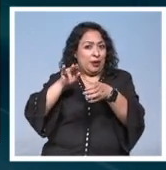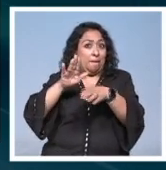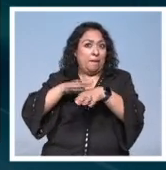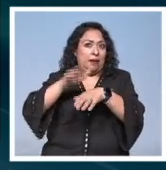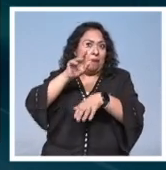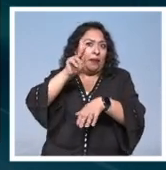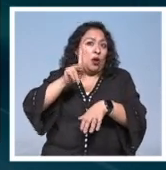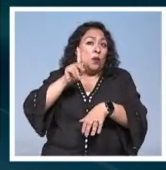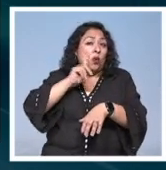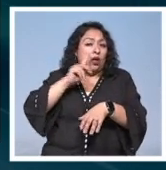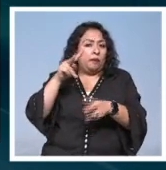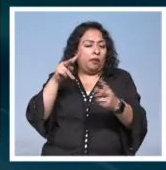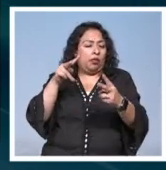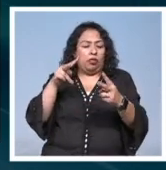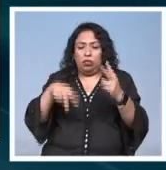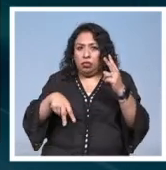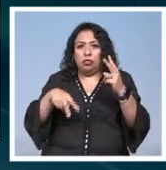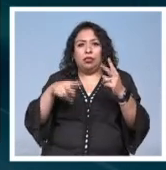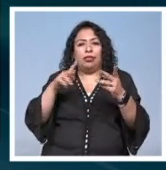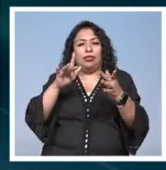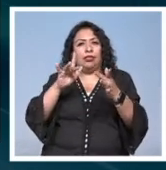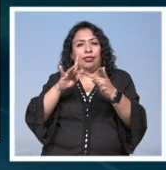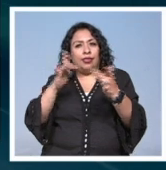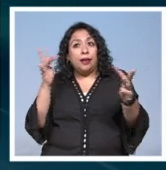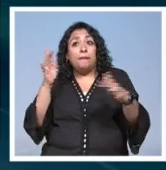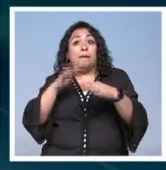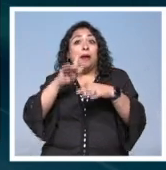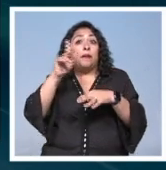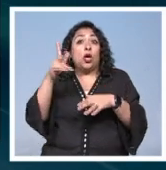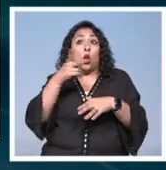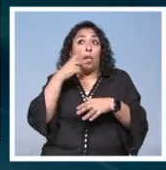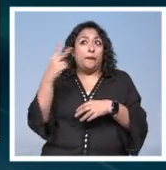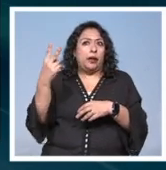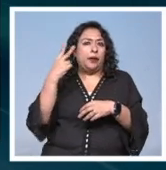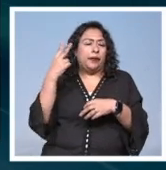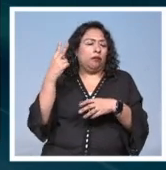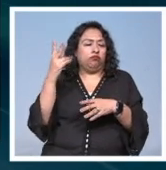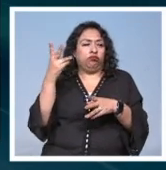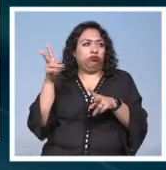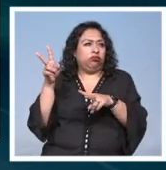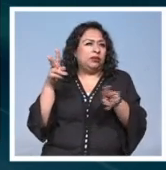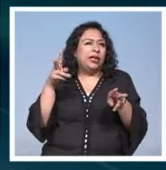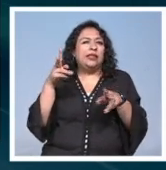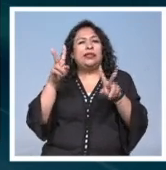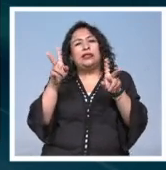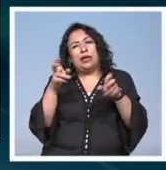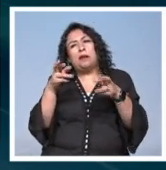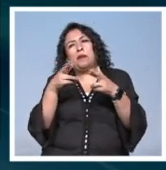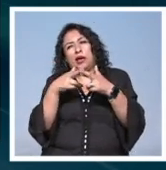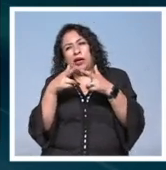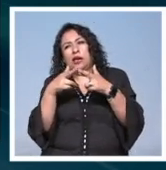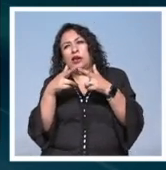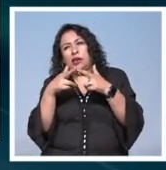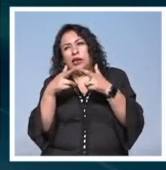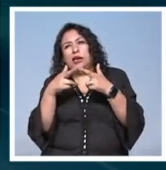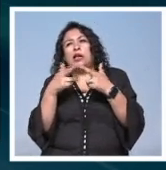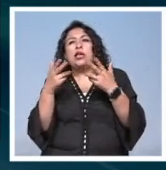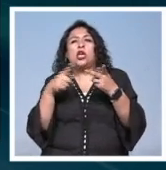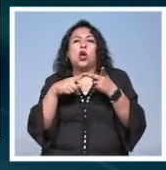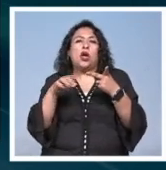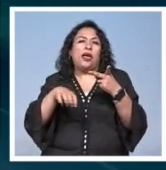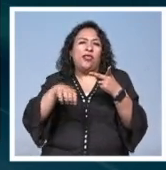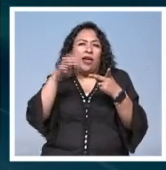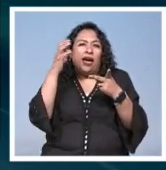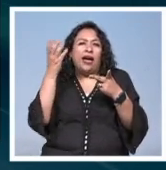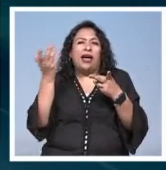el interrumpir la mirada con... Si es un hombre que la está mirando, por una cuestión religiosa, por una cuestión de edad,